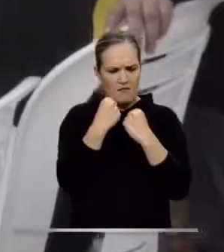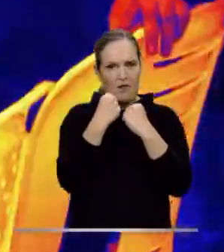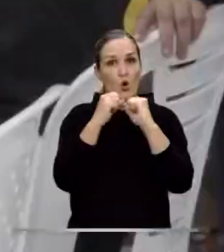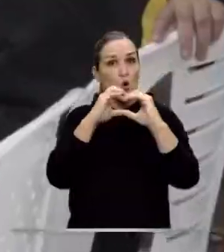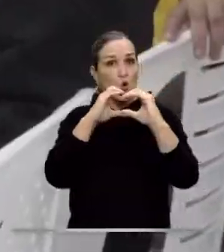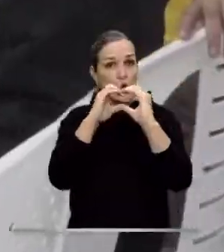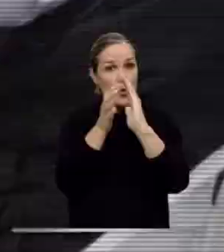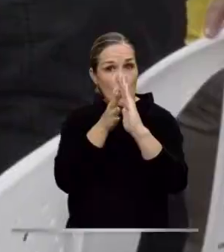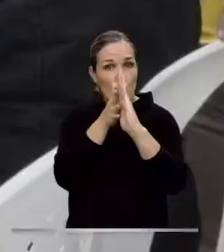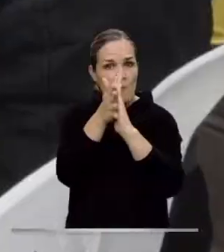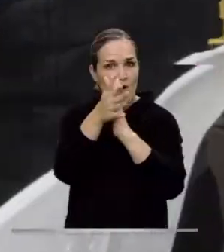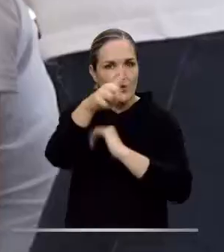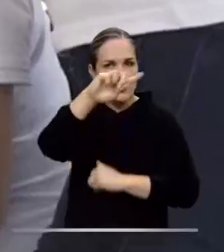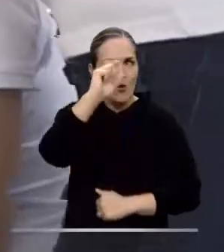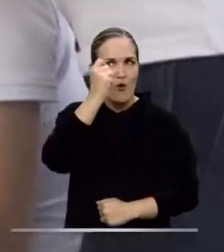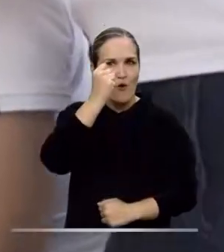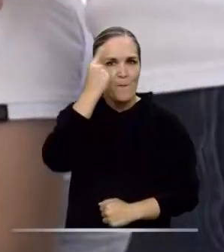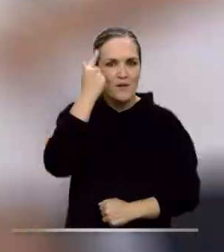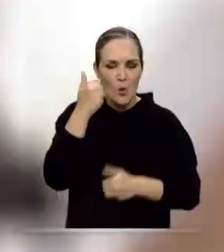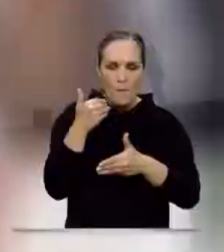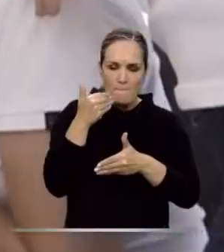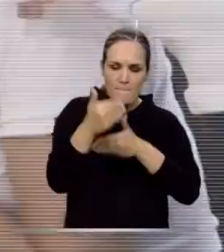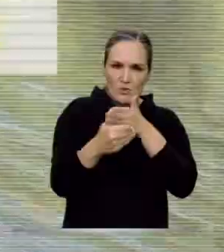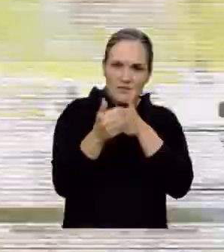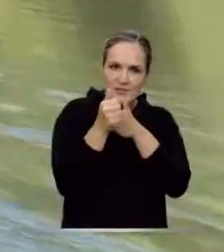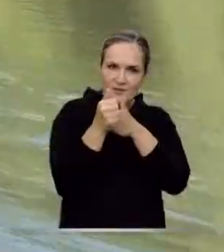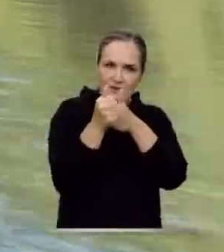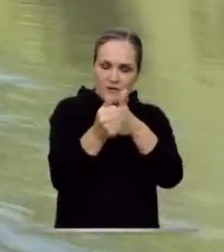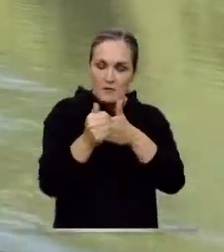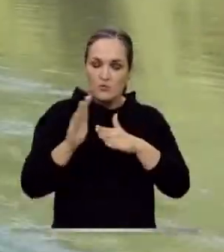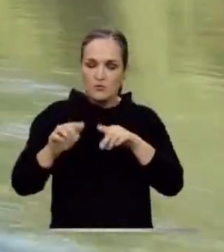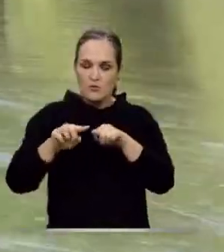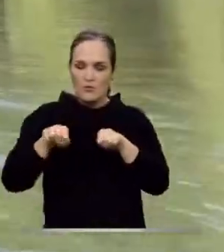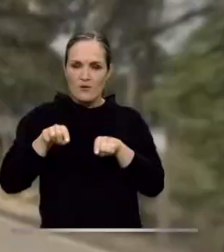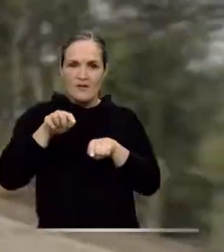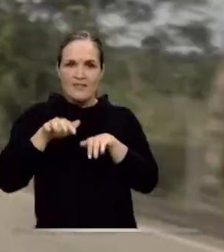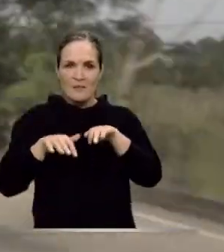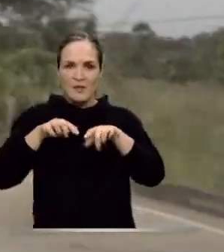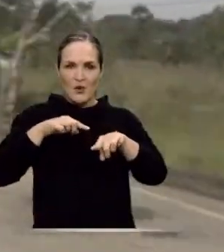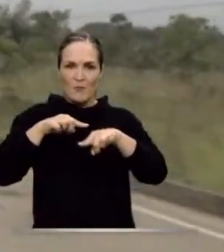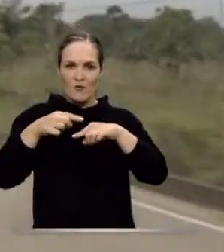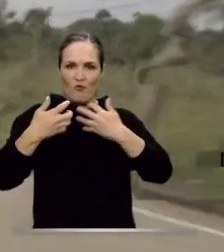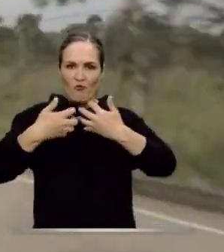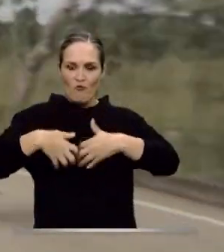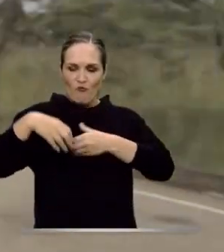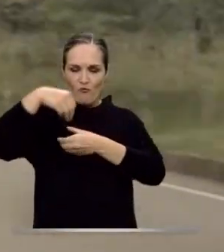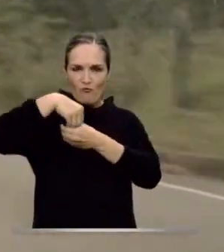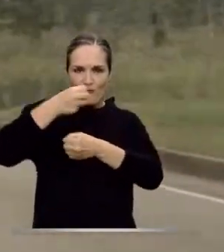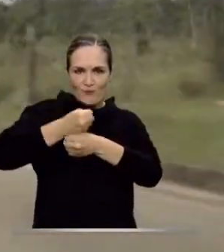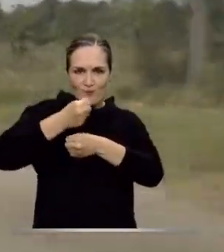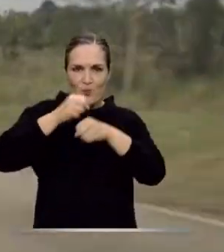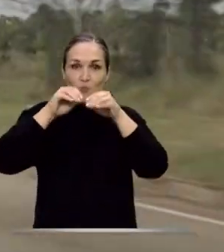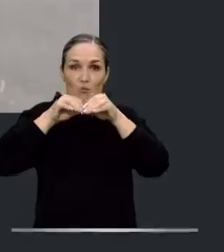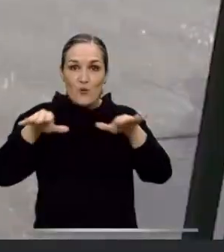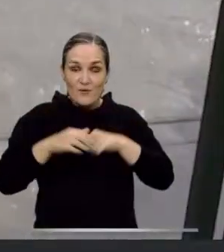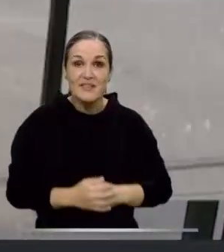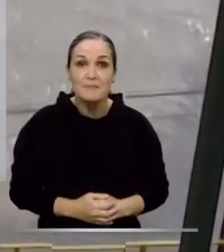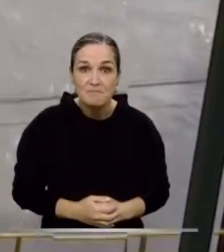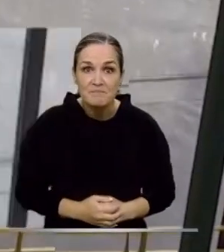comunicar y comprender los procesos guiados y desarrollados por el Departamento Administrativo de la Función Pública.